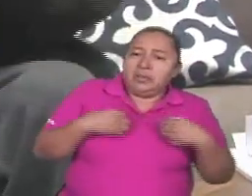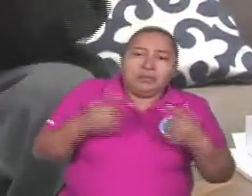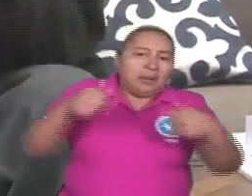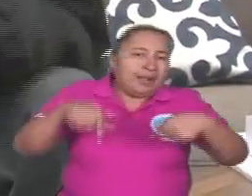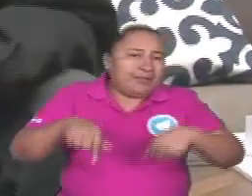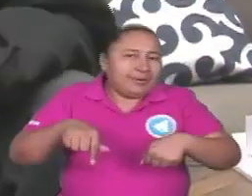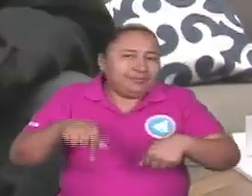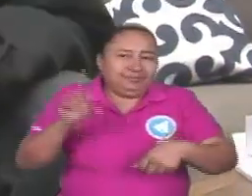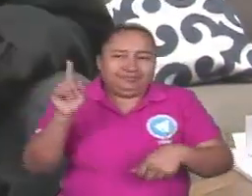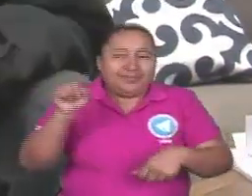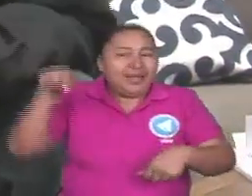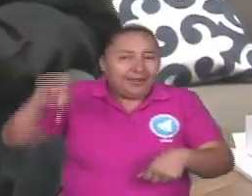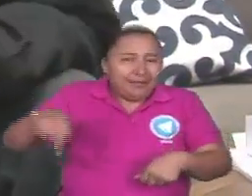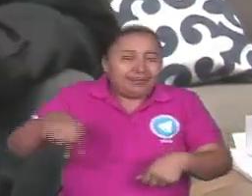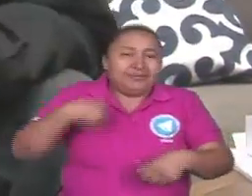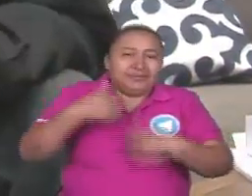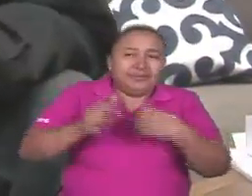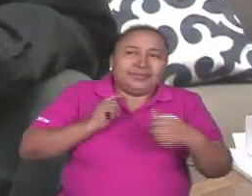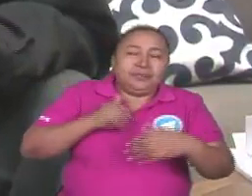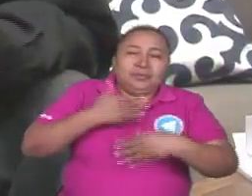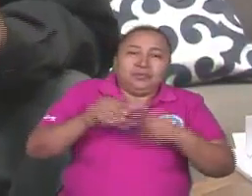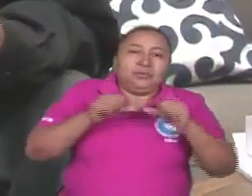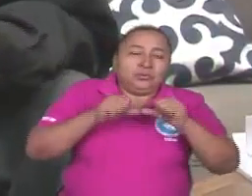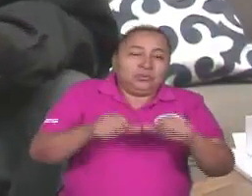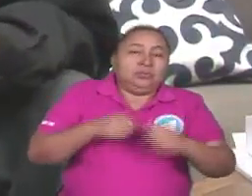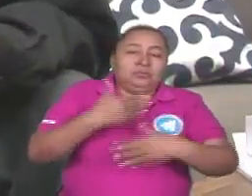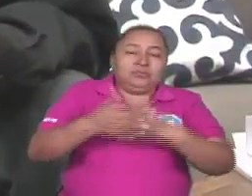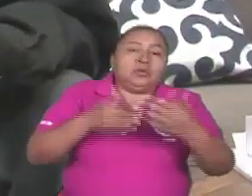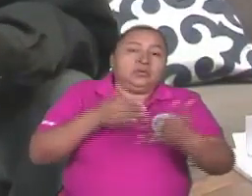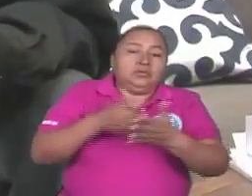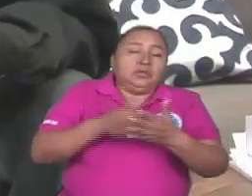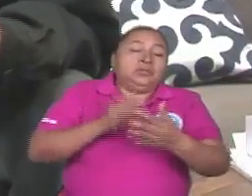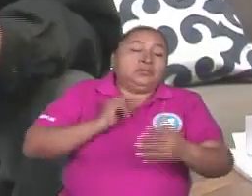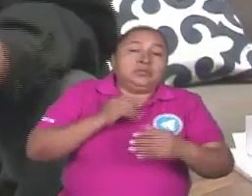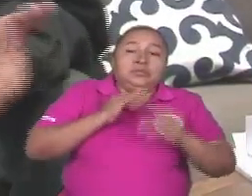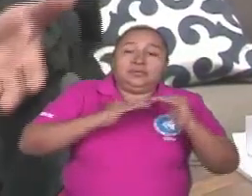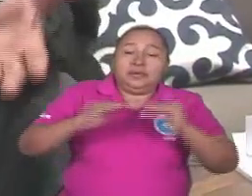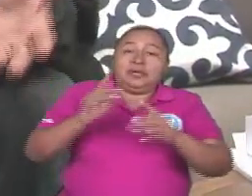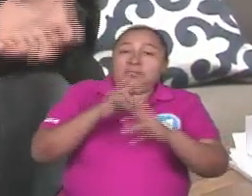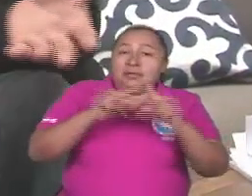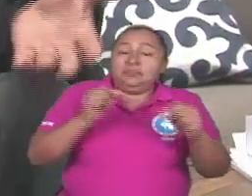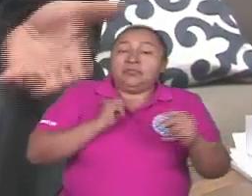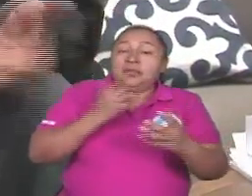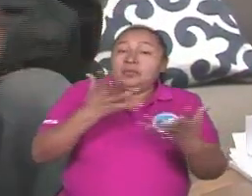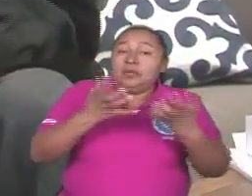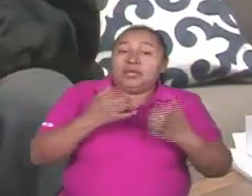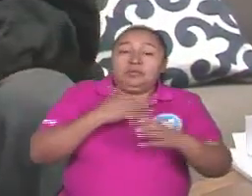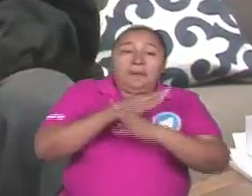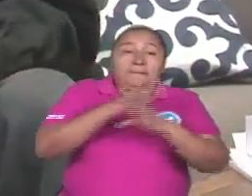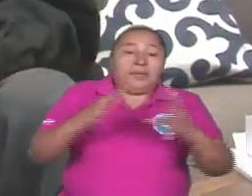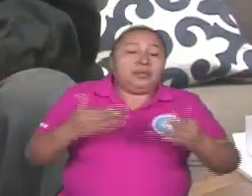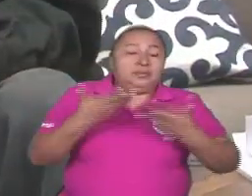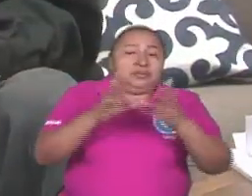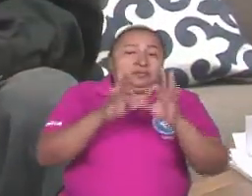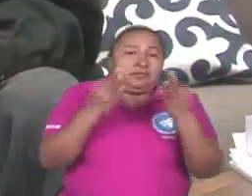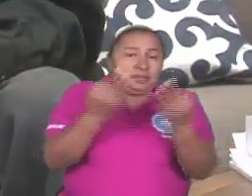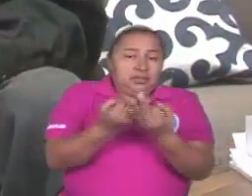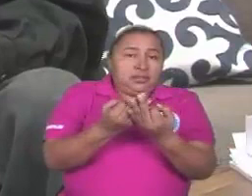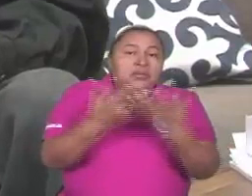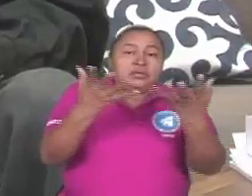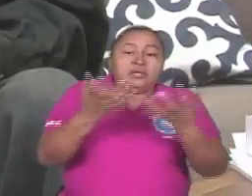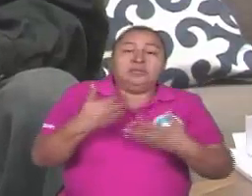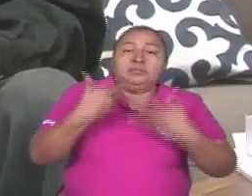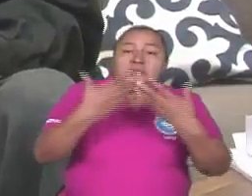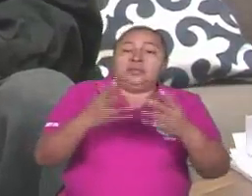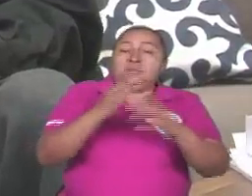Entonces, pero sin embargo, tenemos que continuar lidiando con estas cosas y con la estabilidad del país. Porque lo que queremos es llevar paz a la familia. Queremos llevar